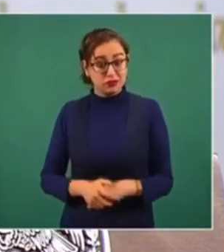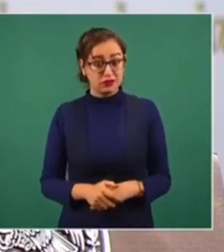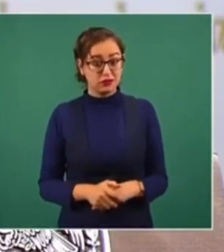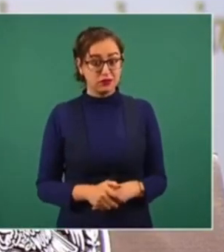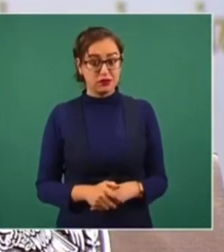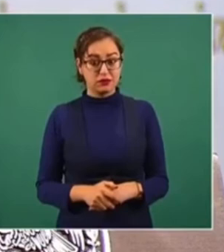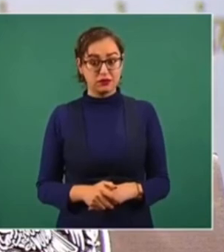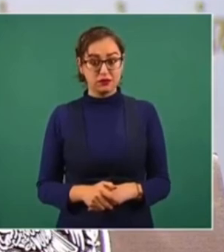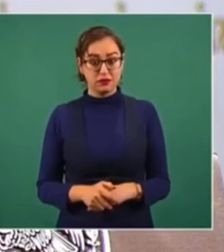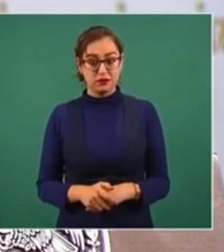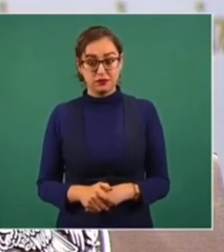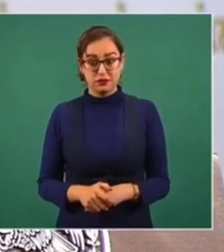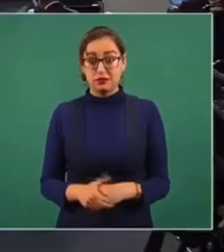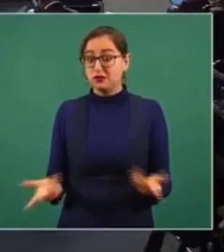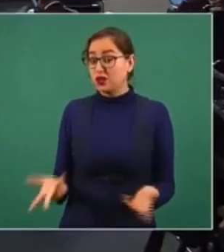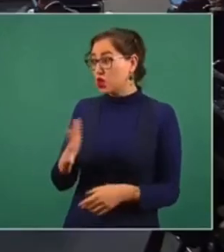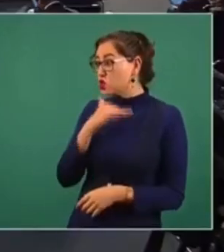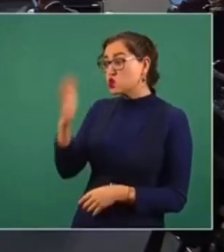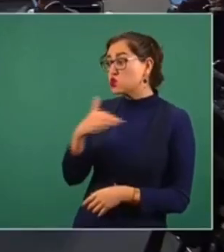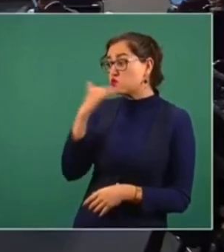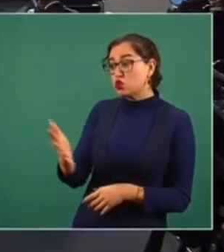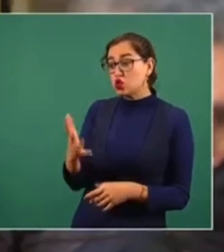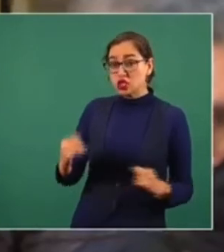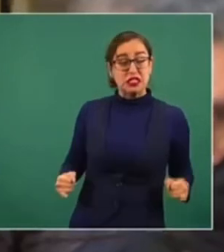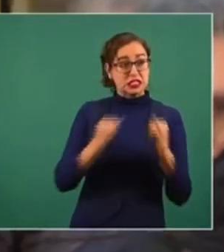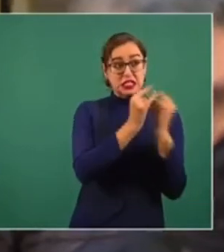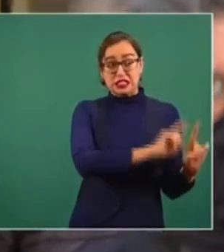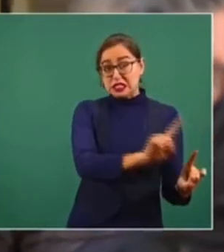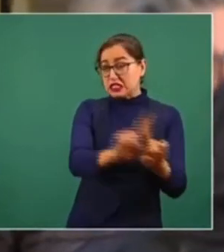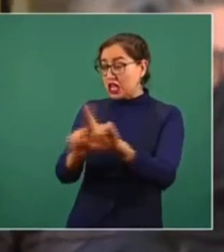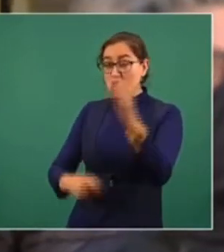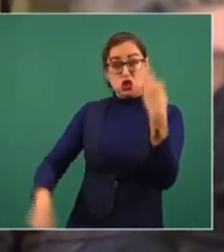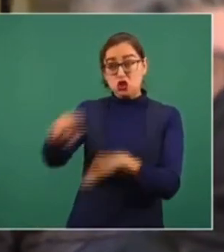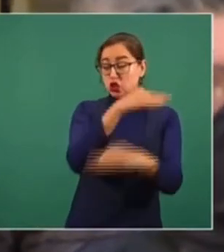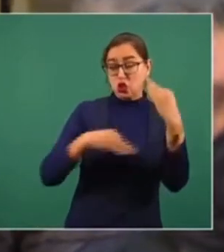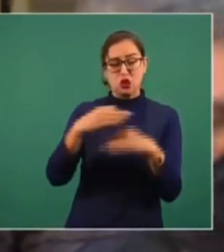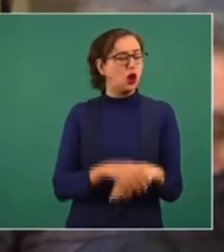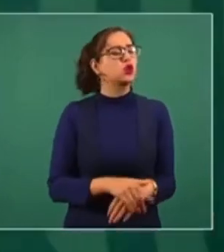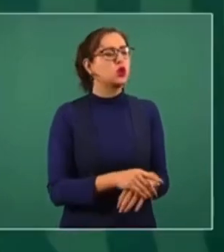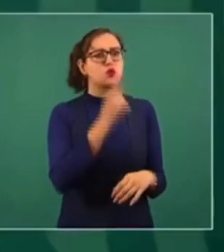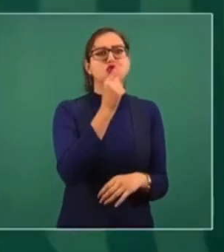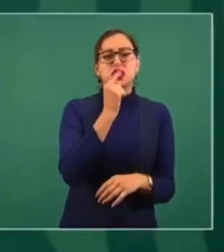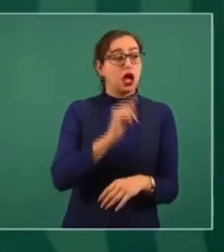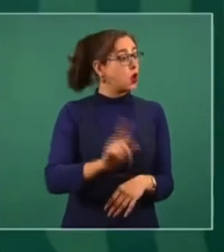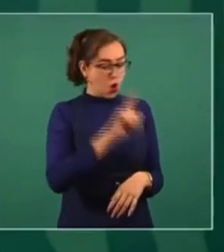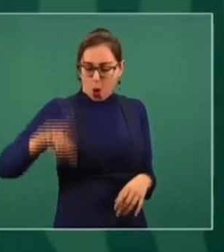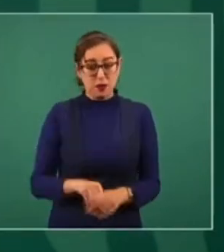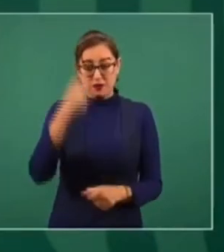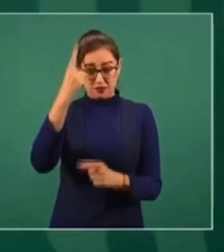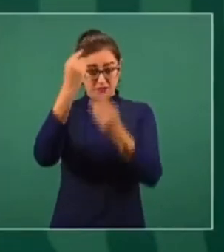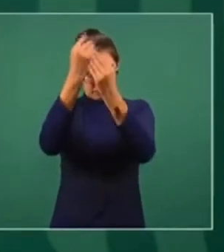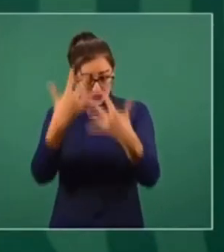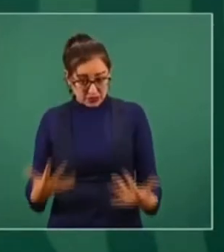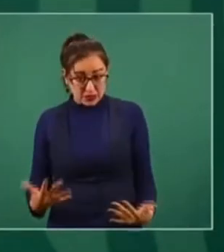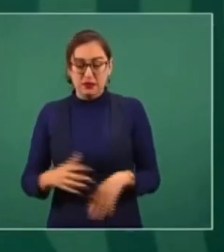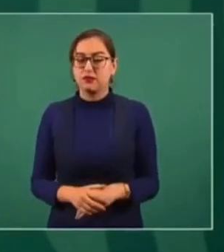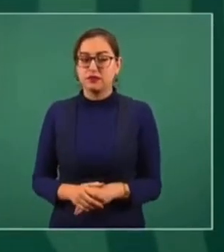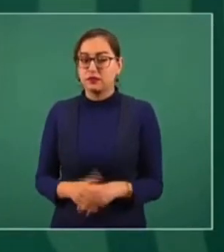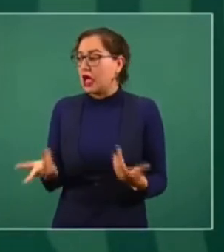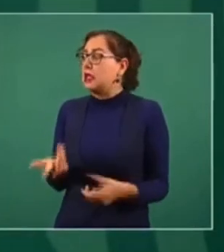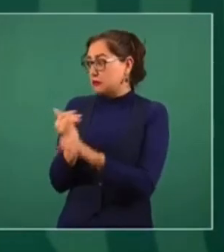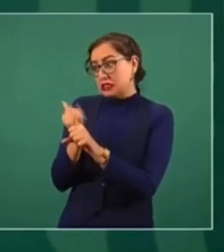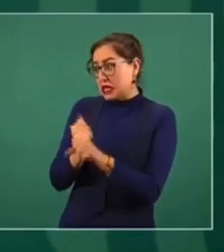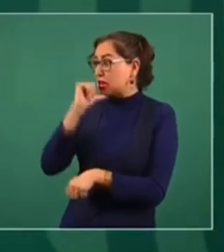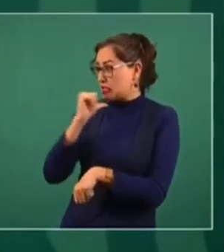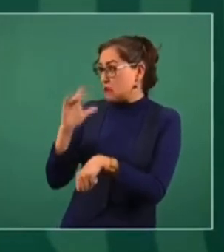el ejército... ¿La corrupción no ha permeado en todas las corporaciones policías? No, no, pero en todo el gobierno. Bueno, en todo el gobierno. En el gobierno. ¿Por no investigar? Se están